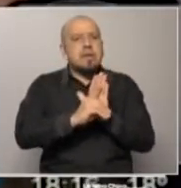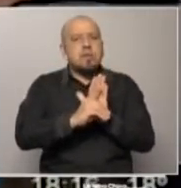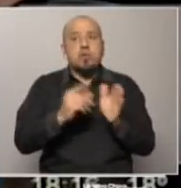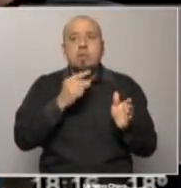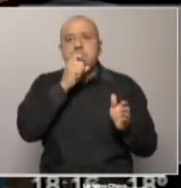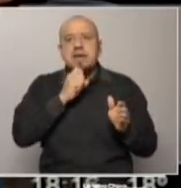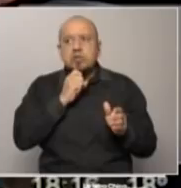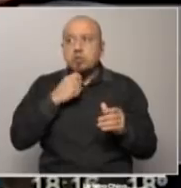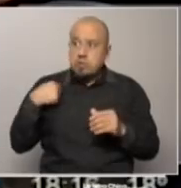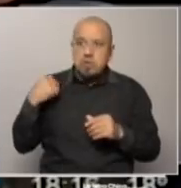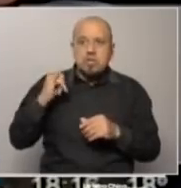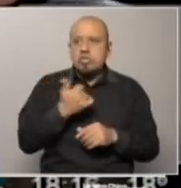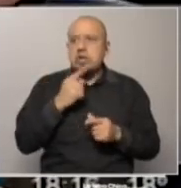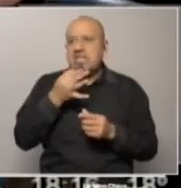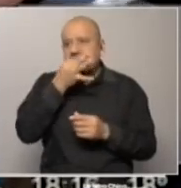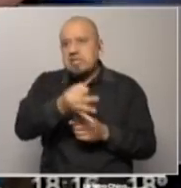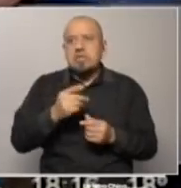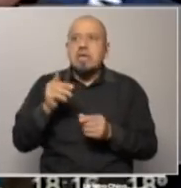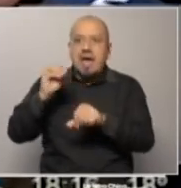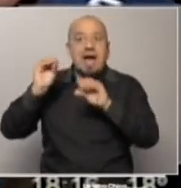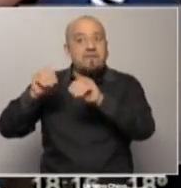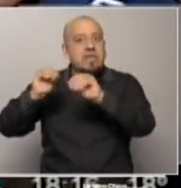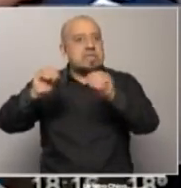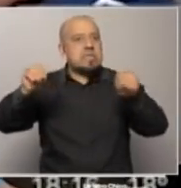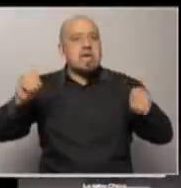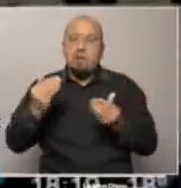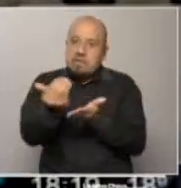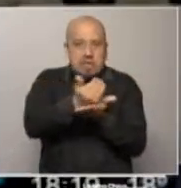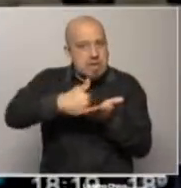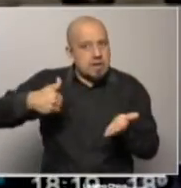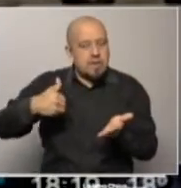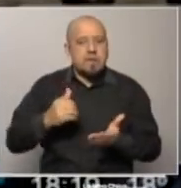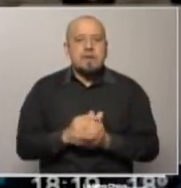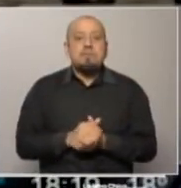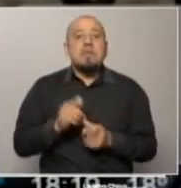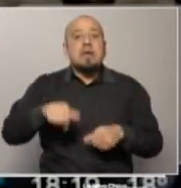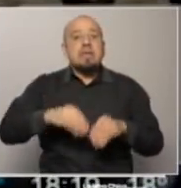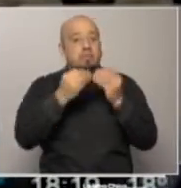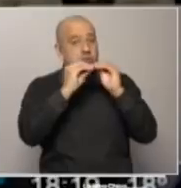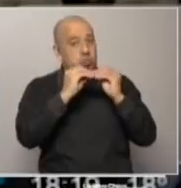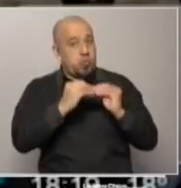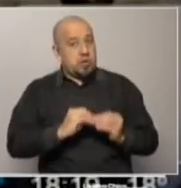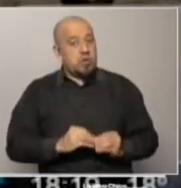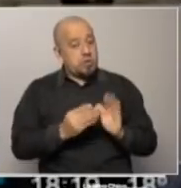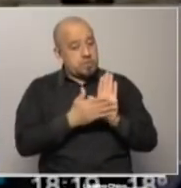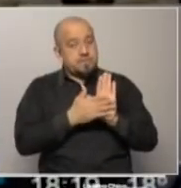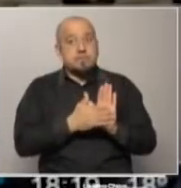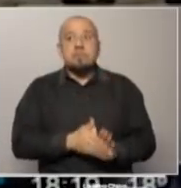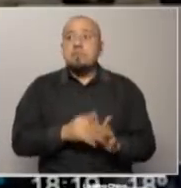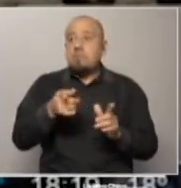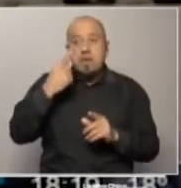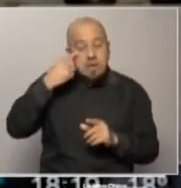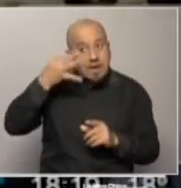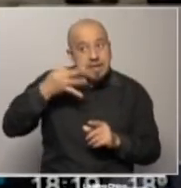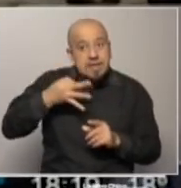mes de marzo que están anunciando recortes, retracción importante y retiro del Estado. Este presupuesto prevé atender las realidades